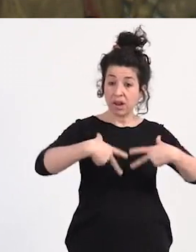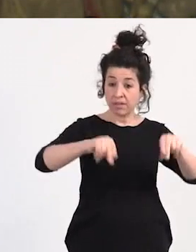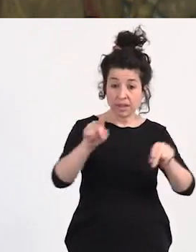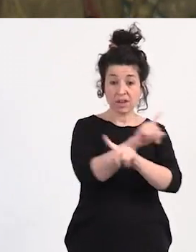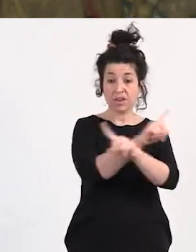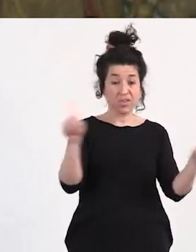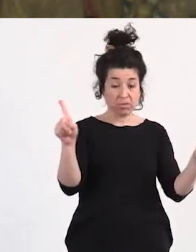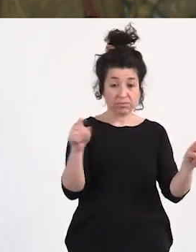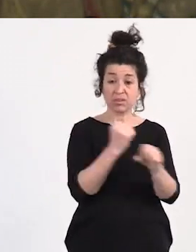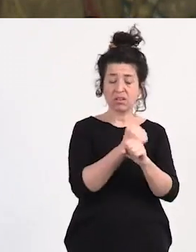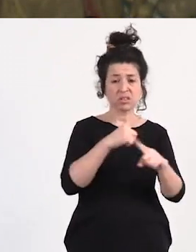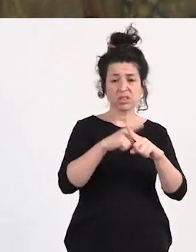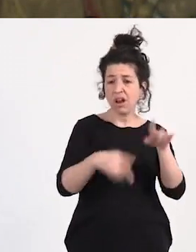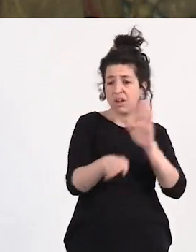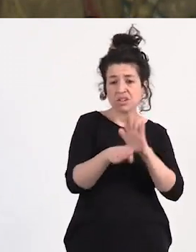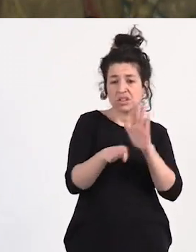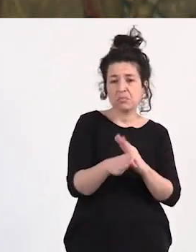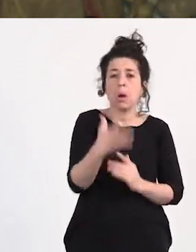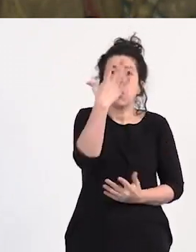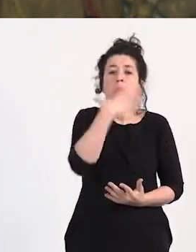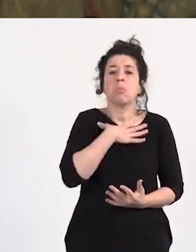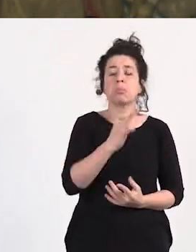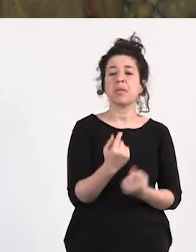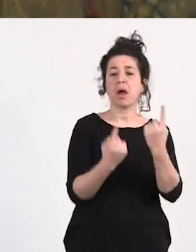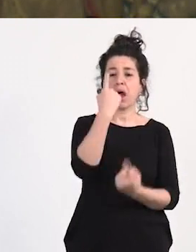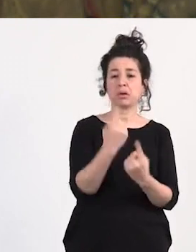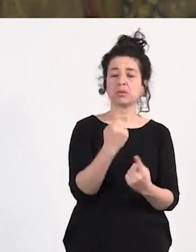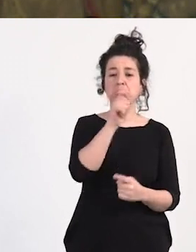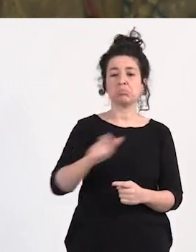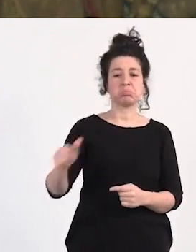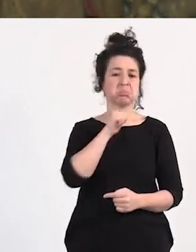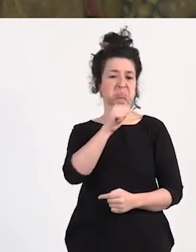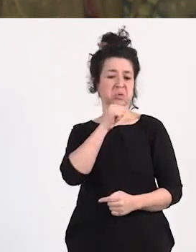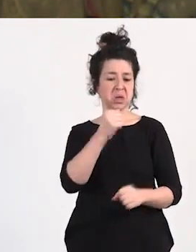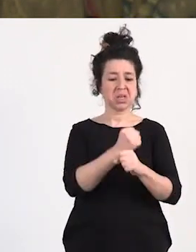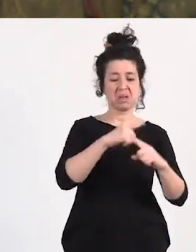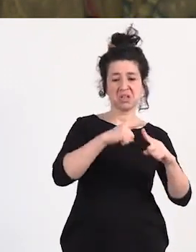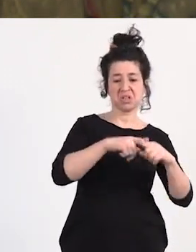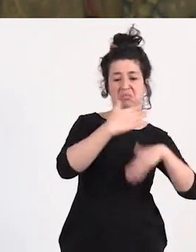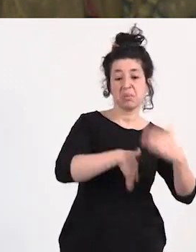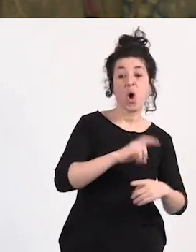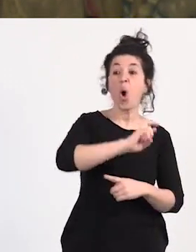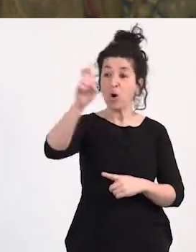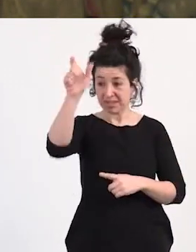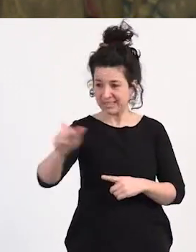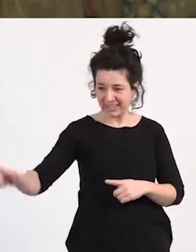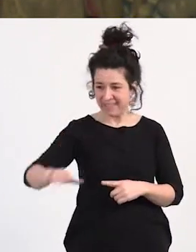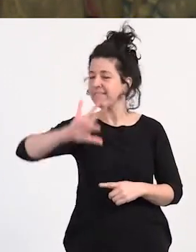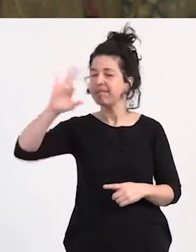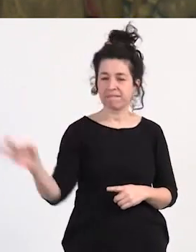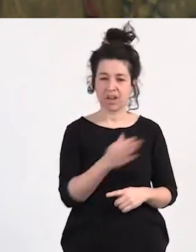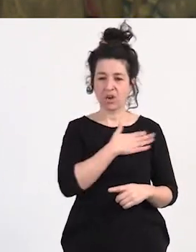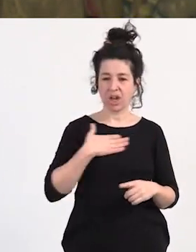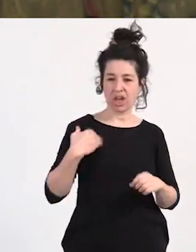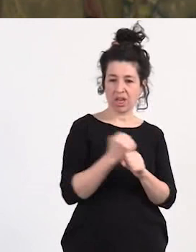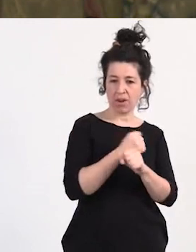así haya personas que ya no quieran ejercer el trabajo sexual siempre va haber personas que quieran ejercer el trabajo sexual porque les guste porque